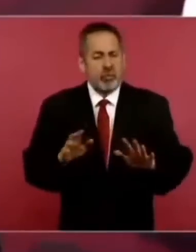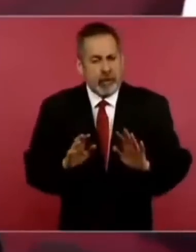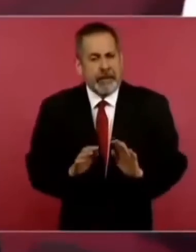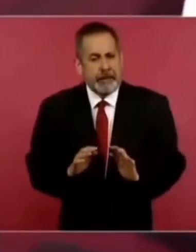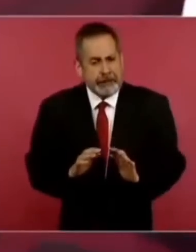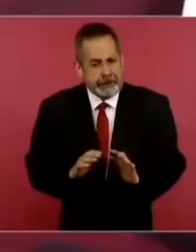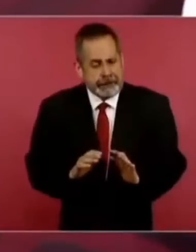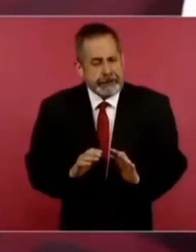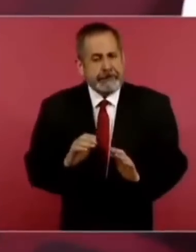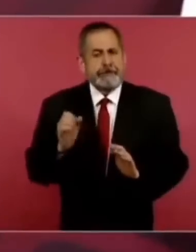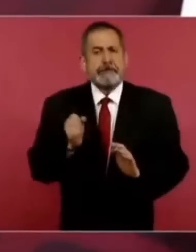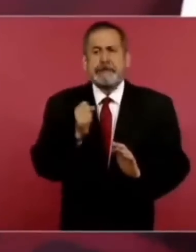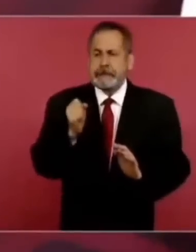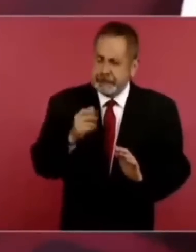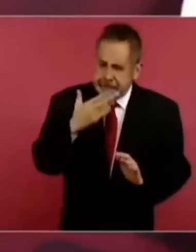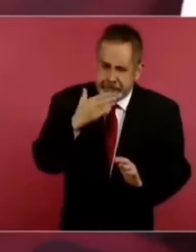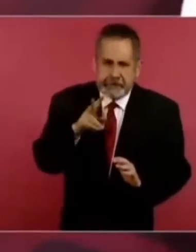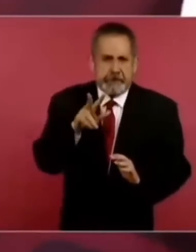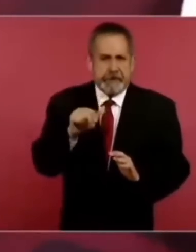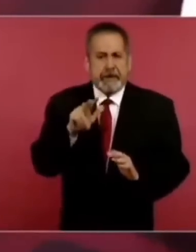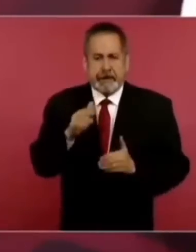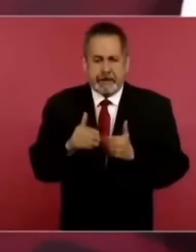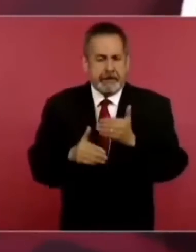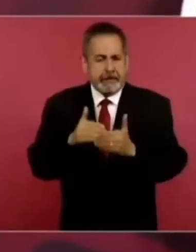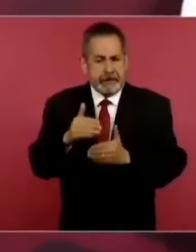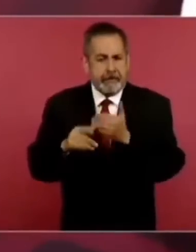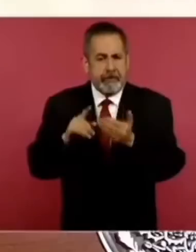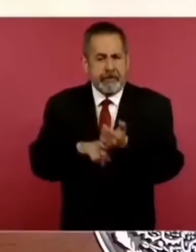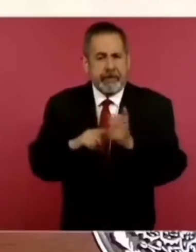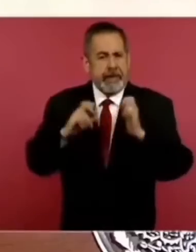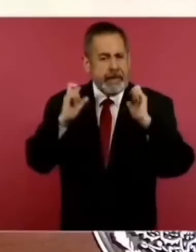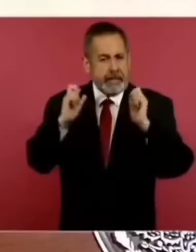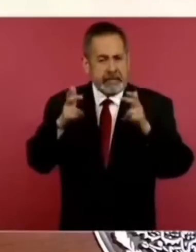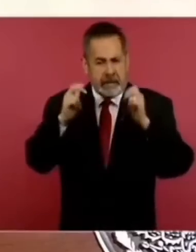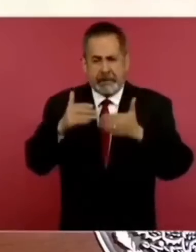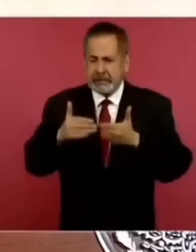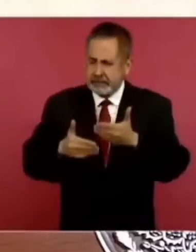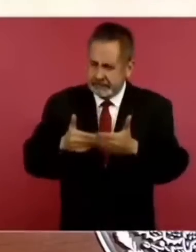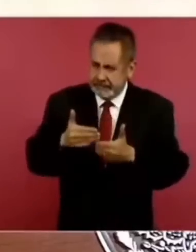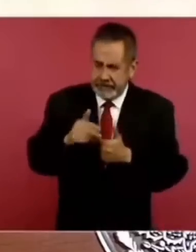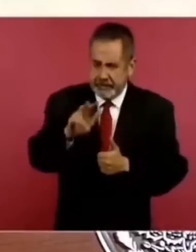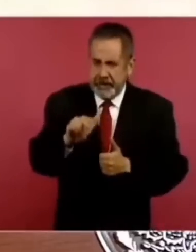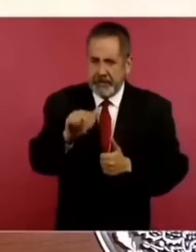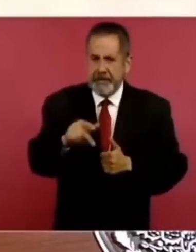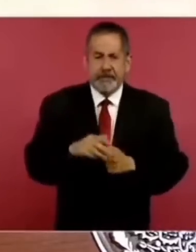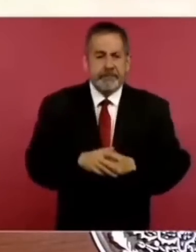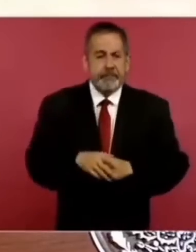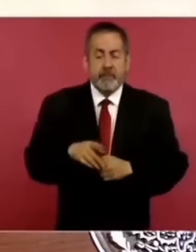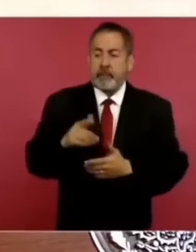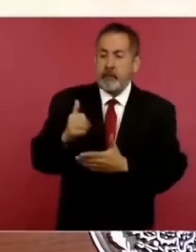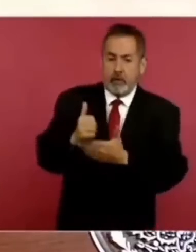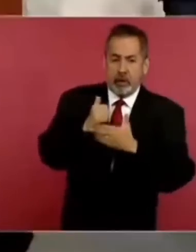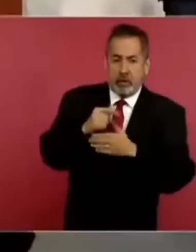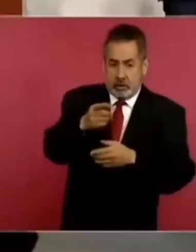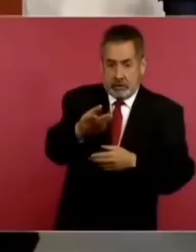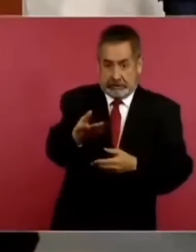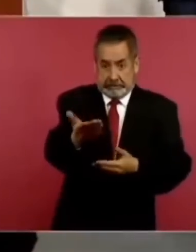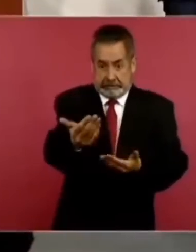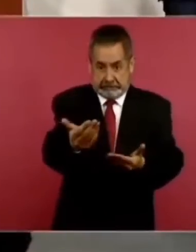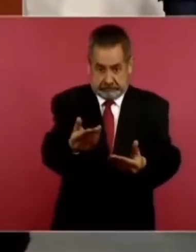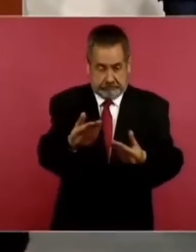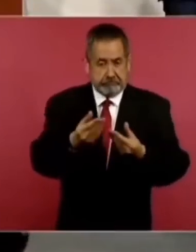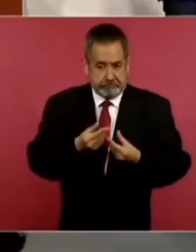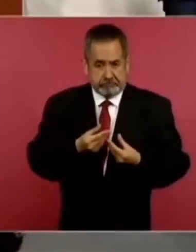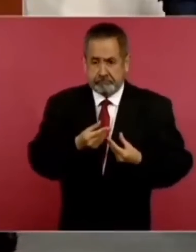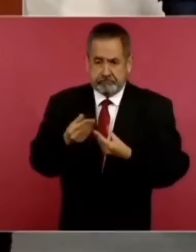ahí vamos, en Chiapas se va avanzando, nos va a ayudar que nos entregues los